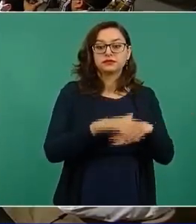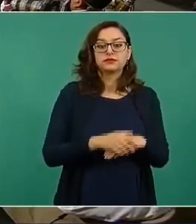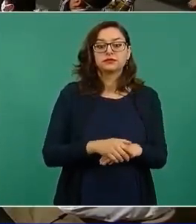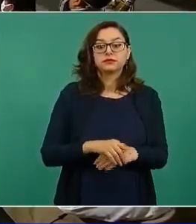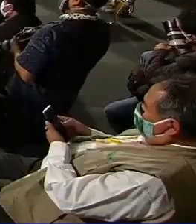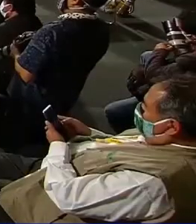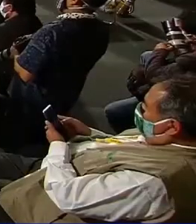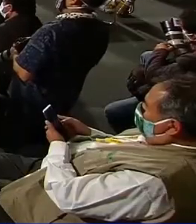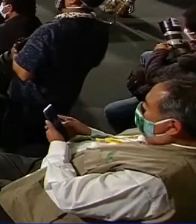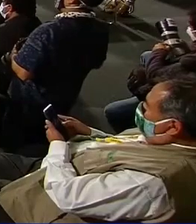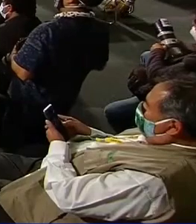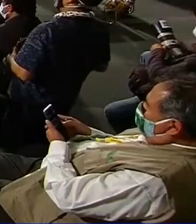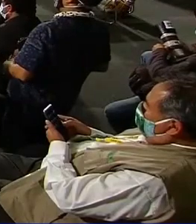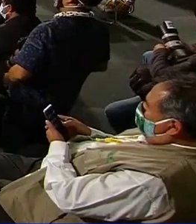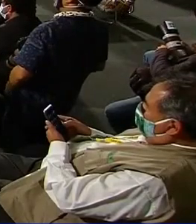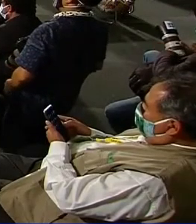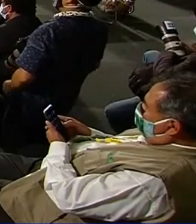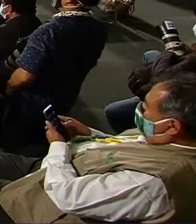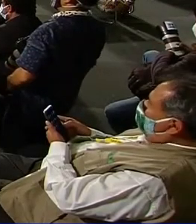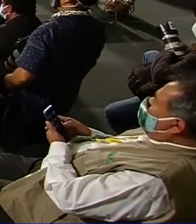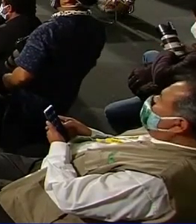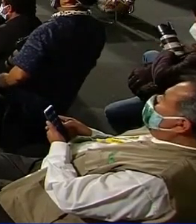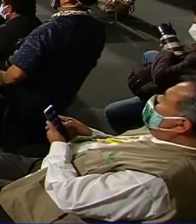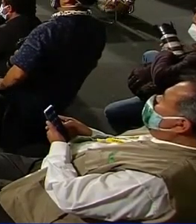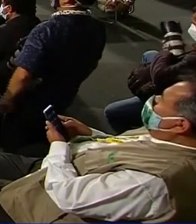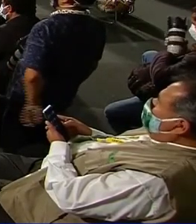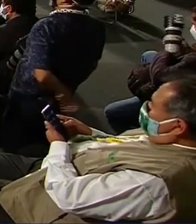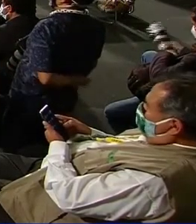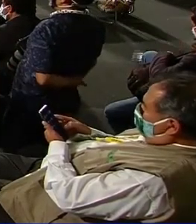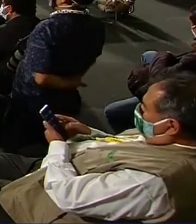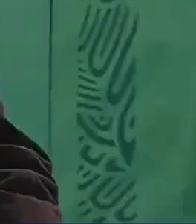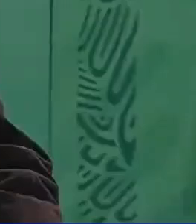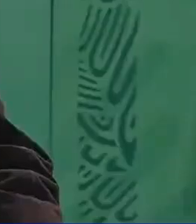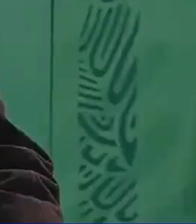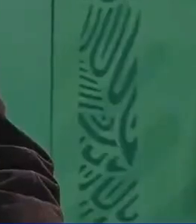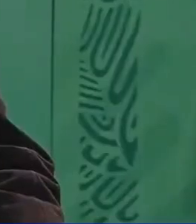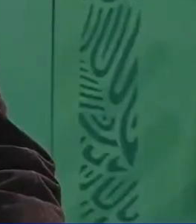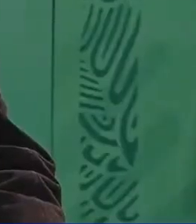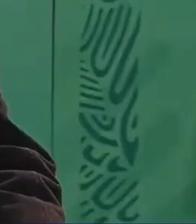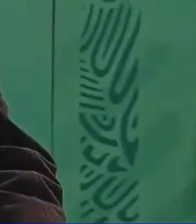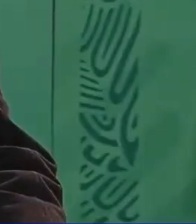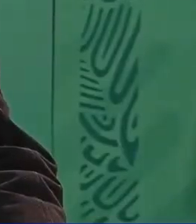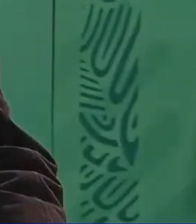asociada con una empresa francesa,